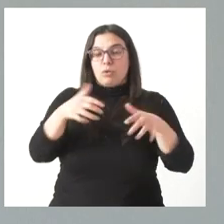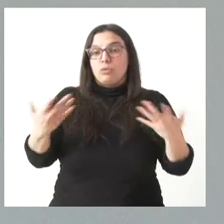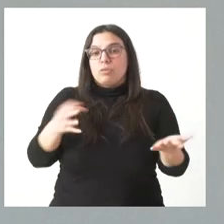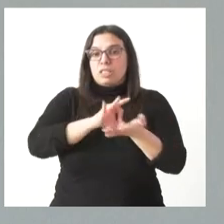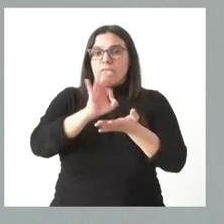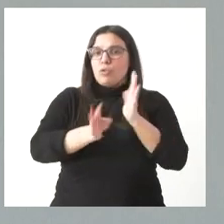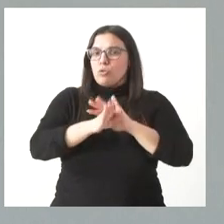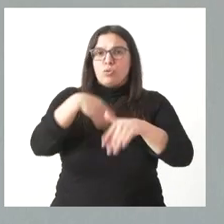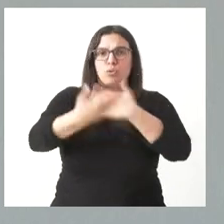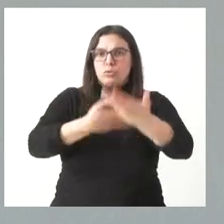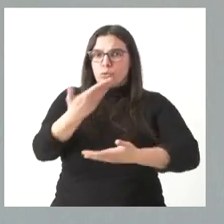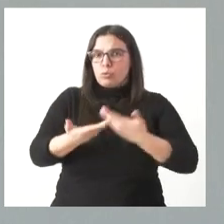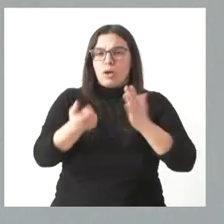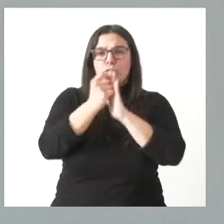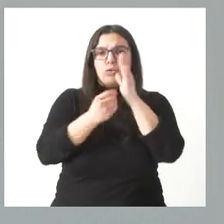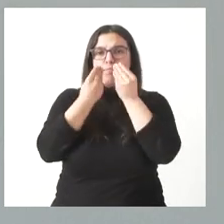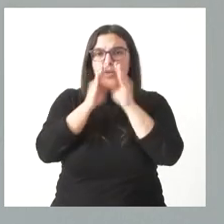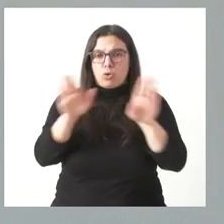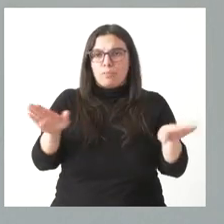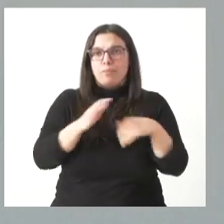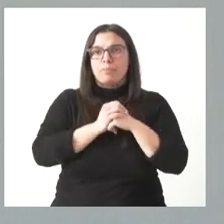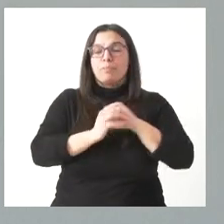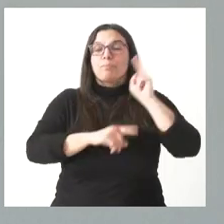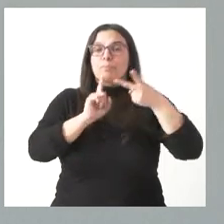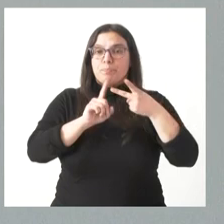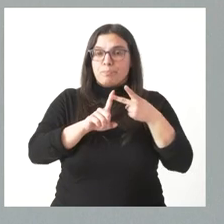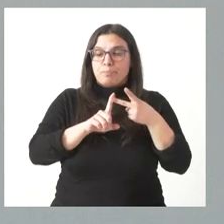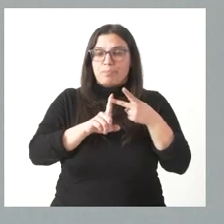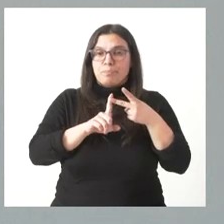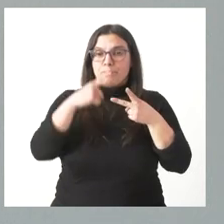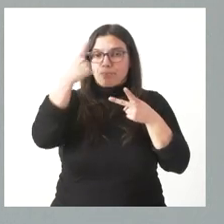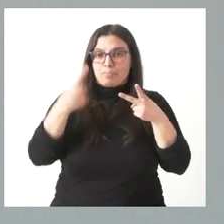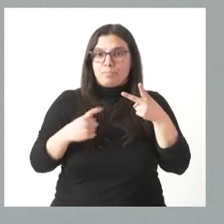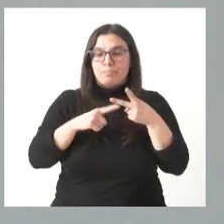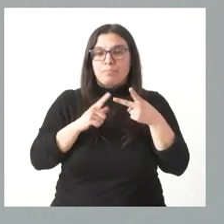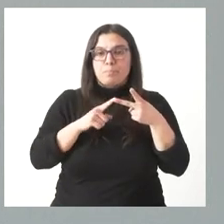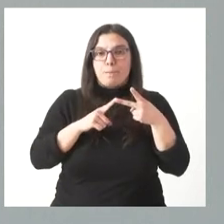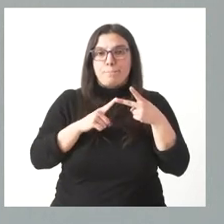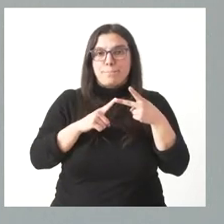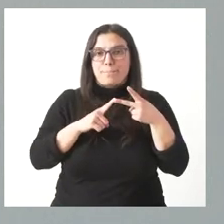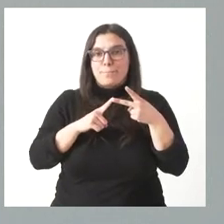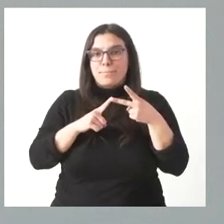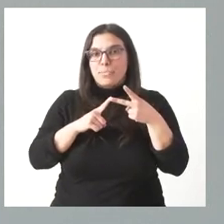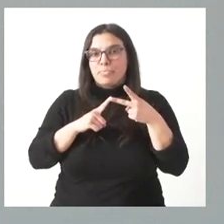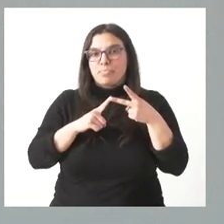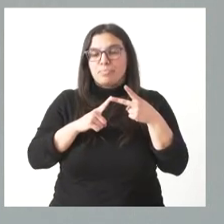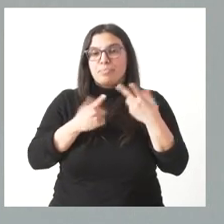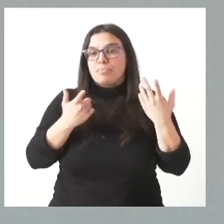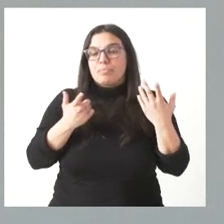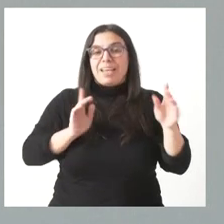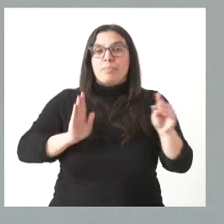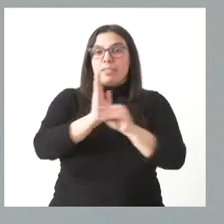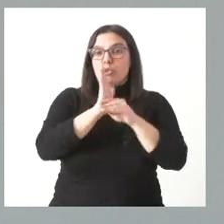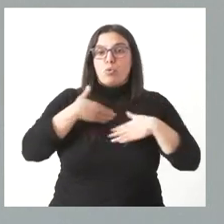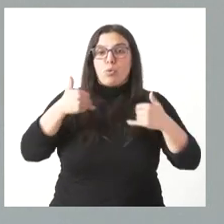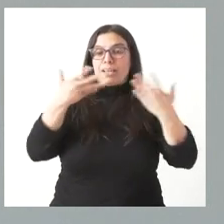servicio se siga prestando en las mejores condiciones posibles. La segunda cuestión que usted plantea. Cualquier inversión que